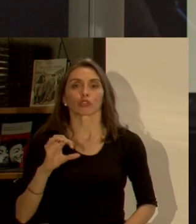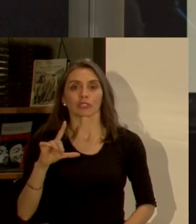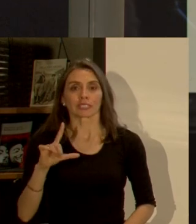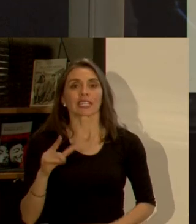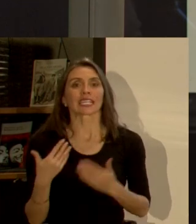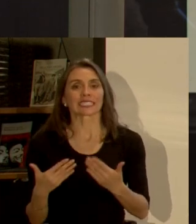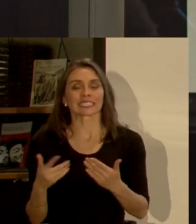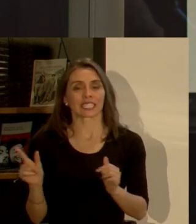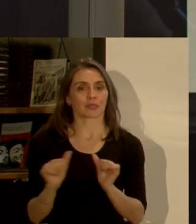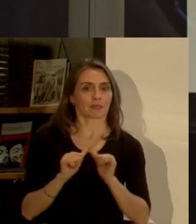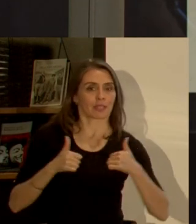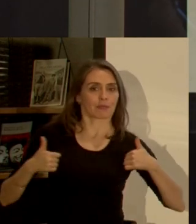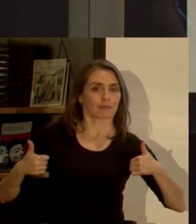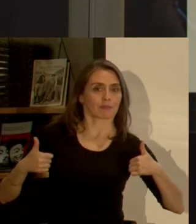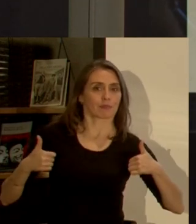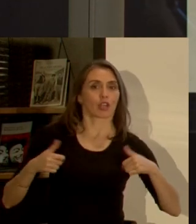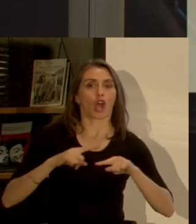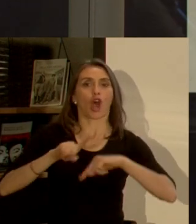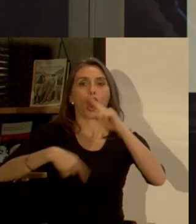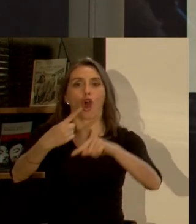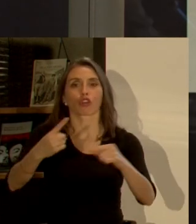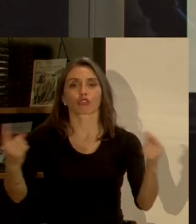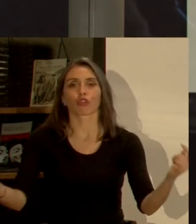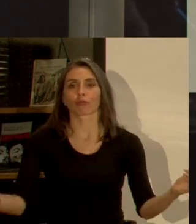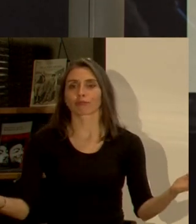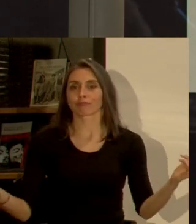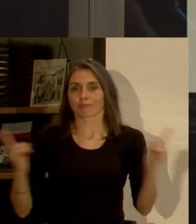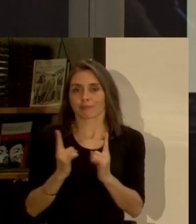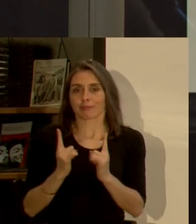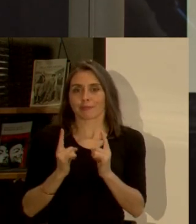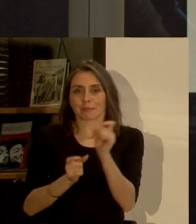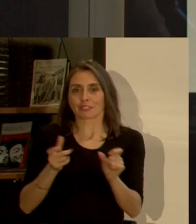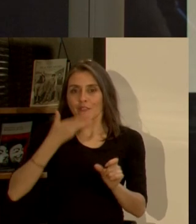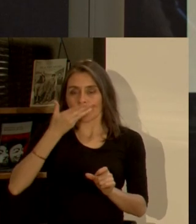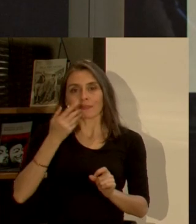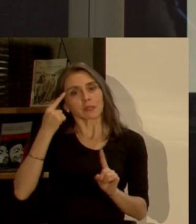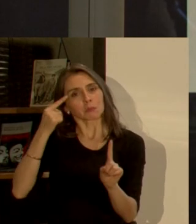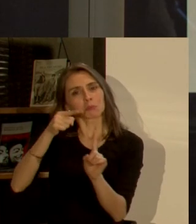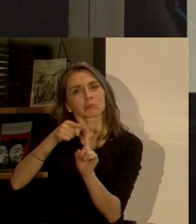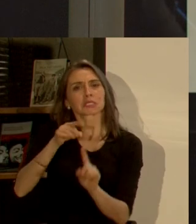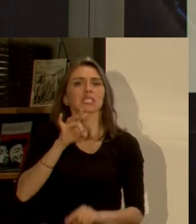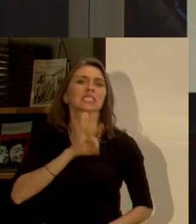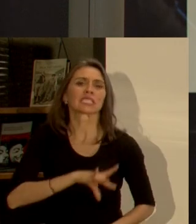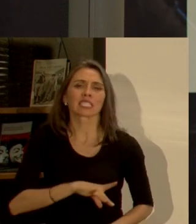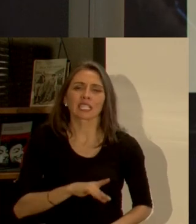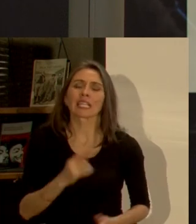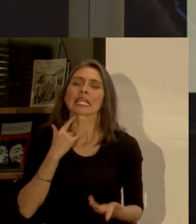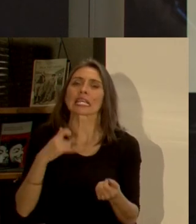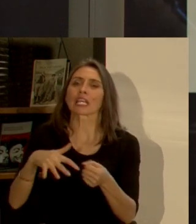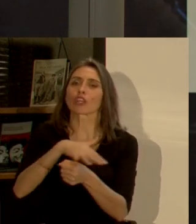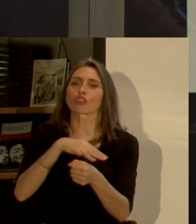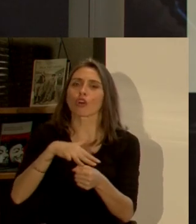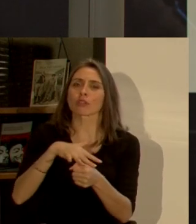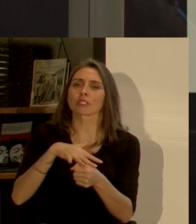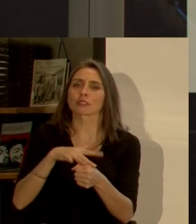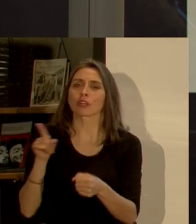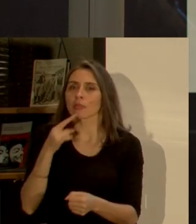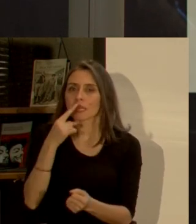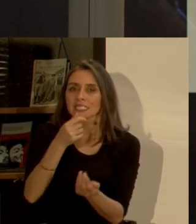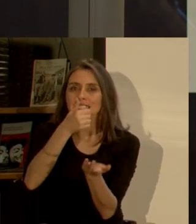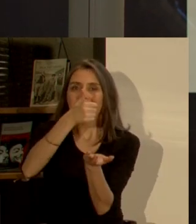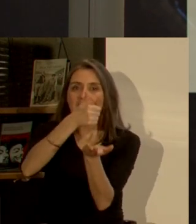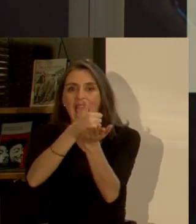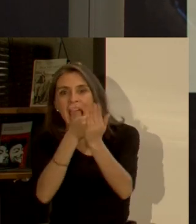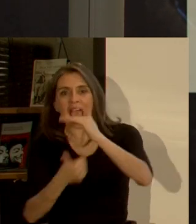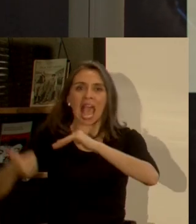sirve para la mesa que viene a continuación Arturo centrándonos en Chile bajo qué condiciones sugiere la figura de un alcalde